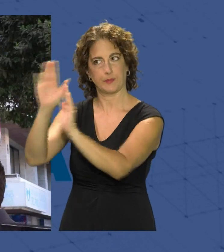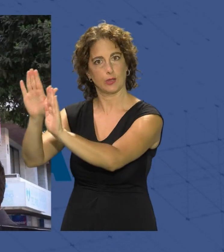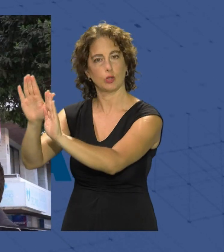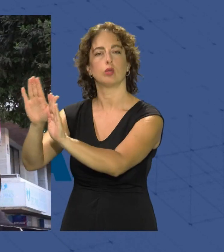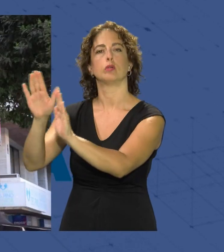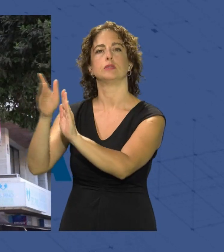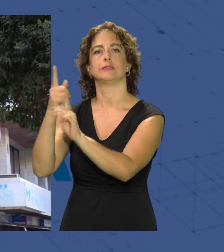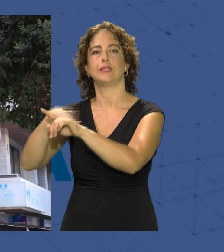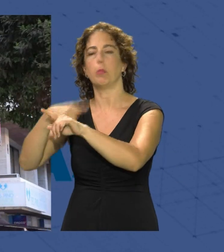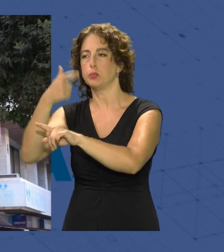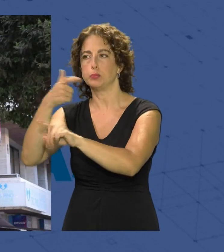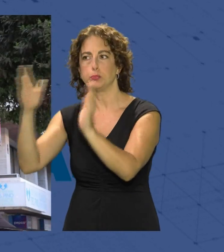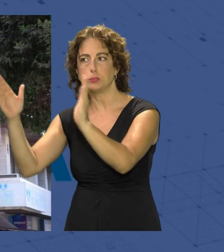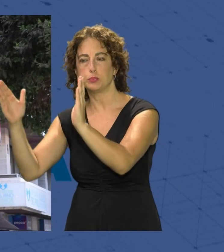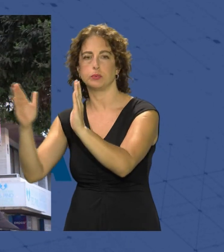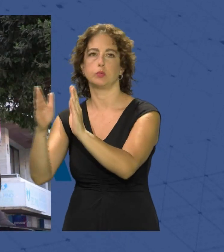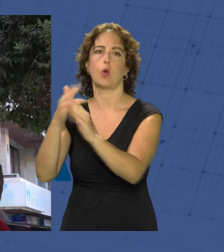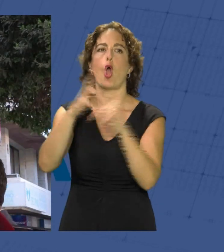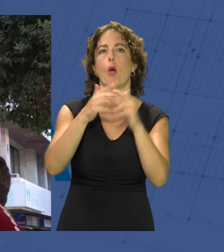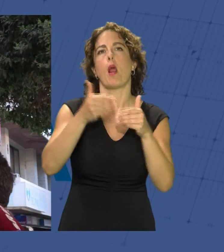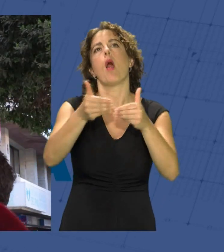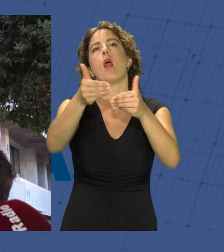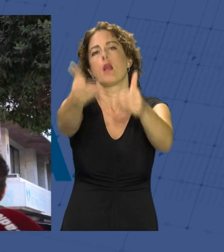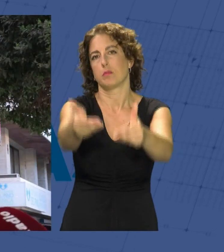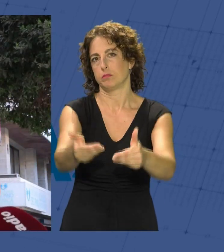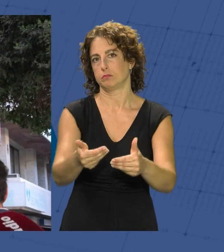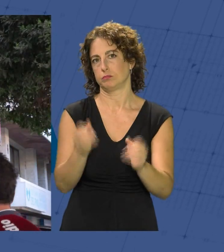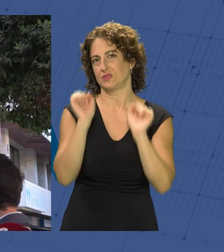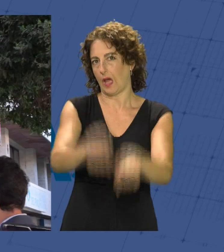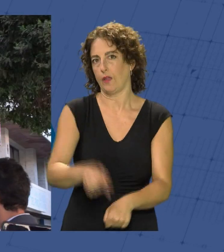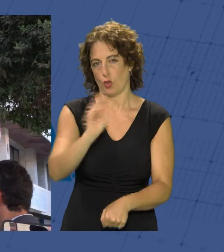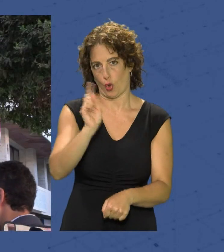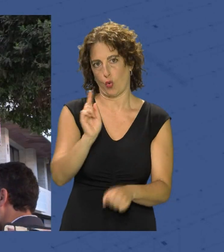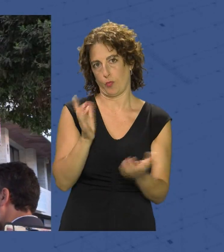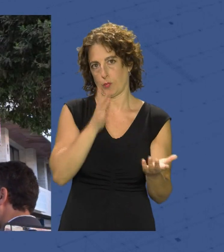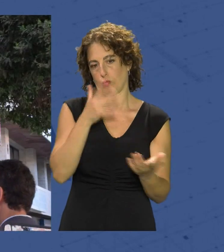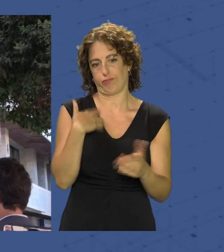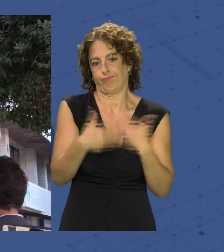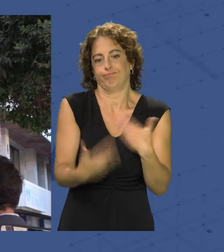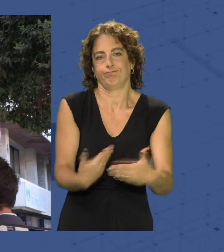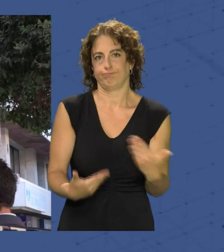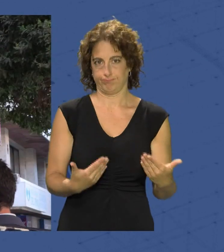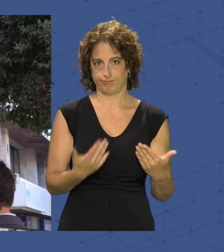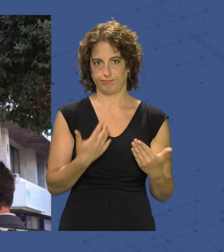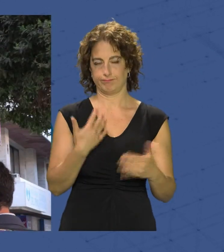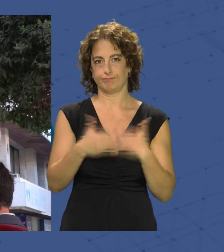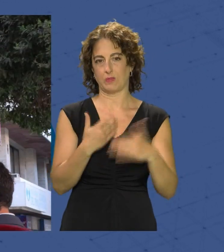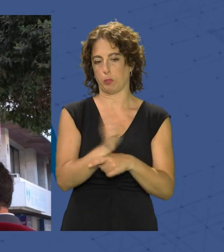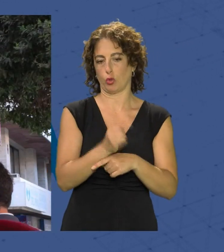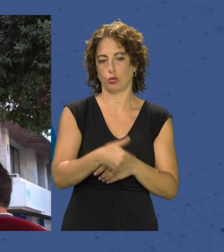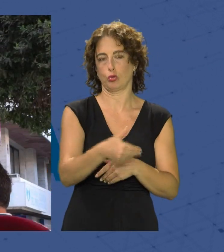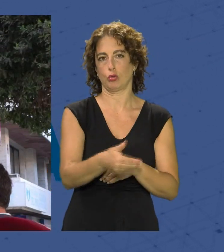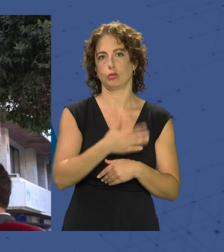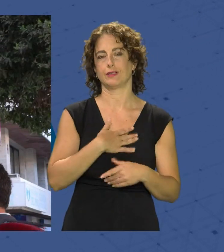necesario para que no se dilaten los trabajos necesarios puesto que vamos a toda marcha y próximamente va a